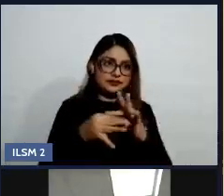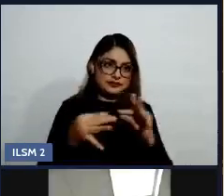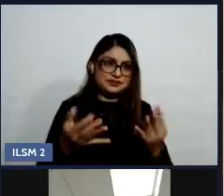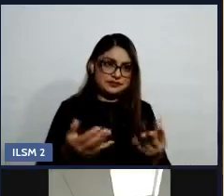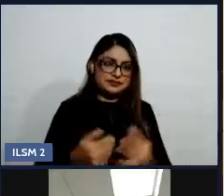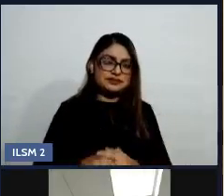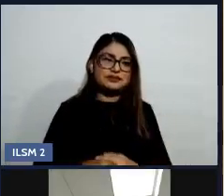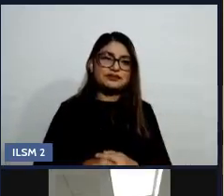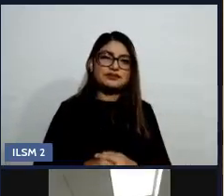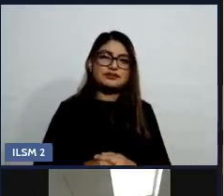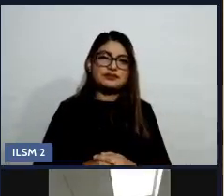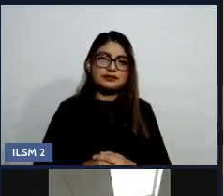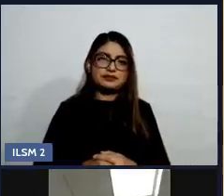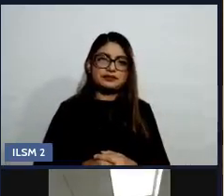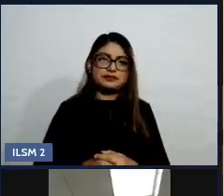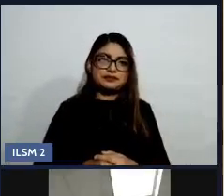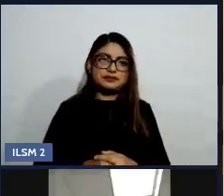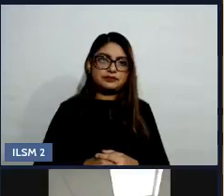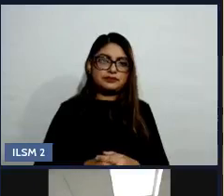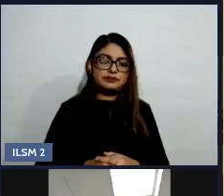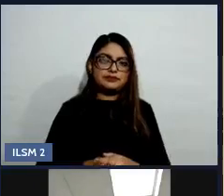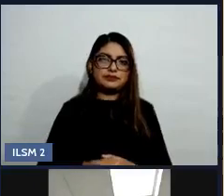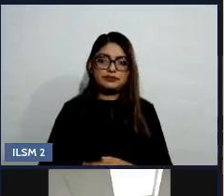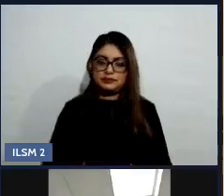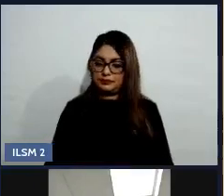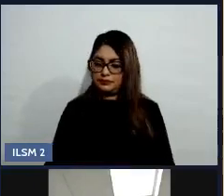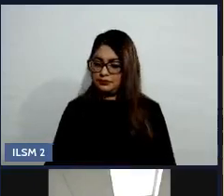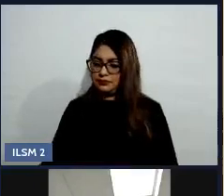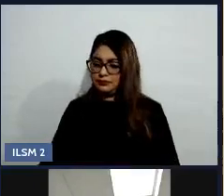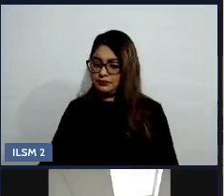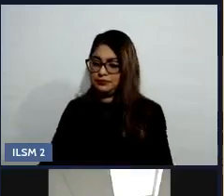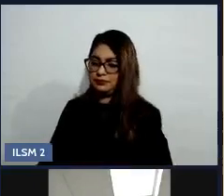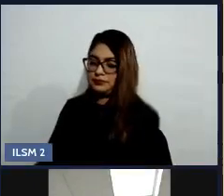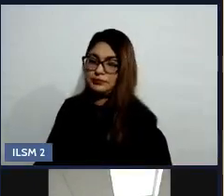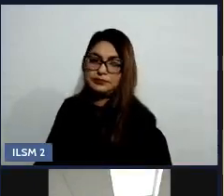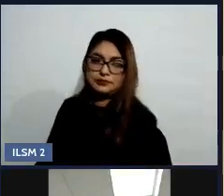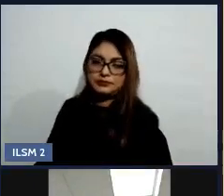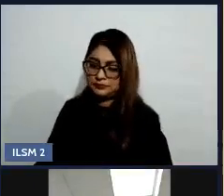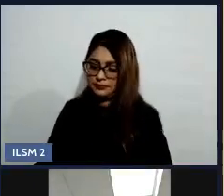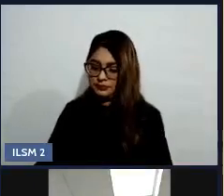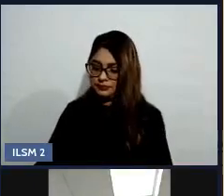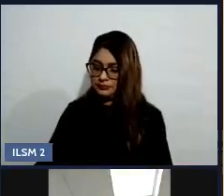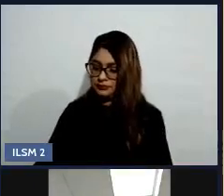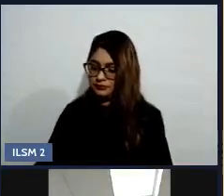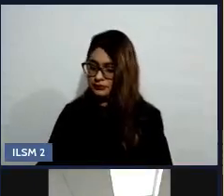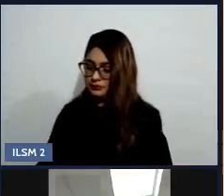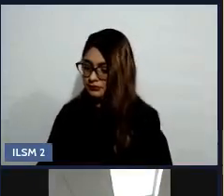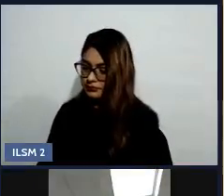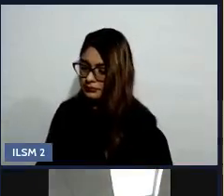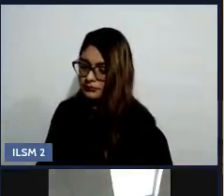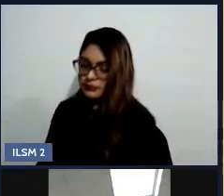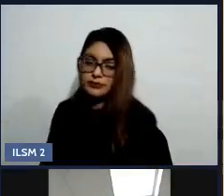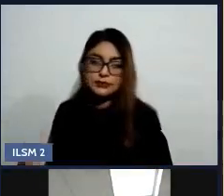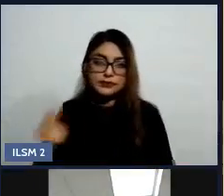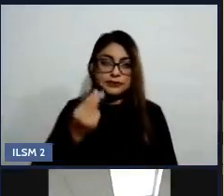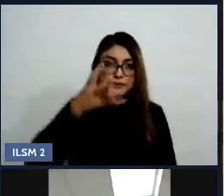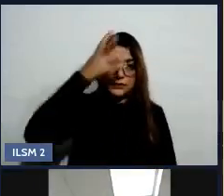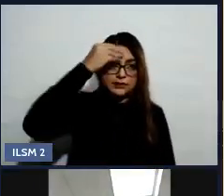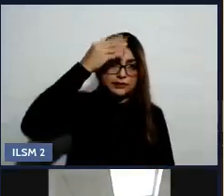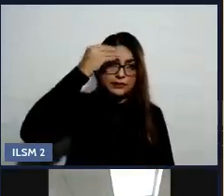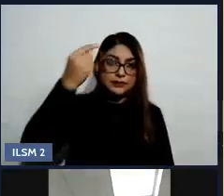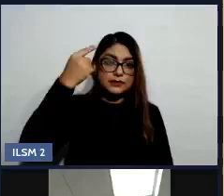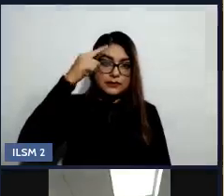Necesitamos aprender a prevenir los excesos y a cuidar nuestra salud mental. La que sigue.